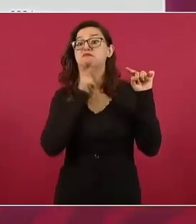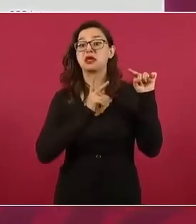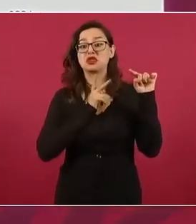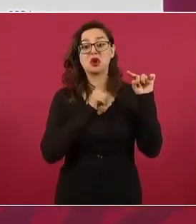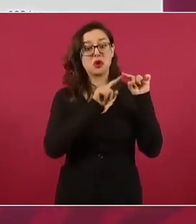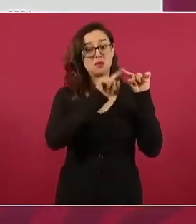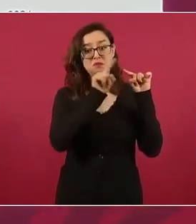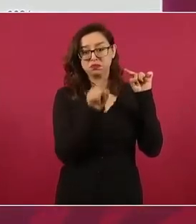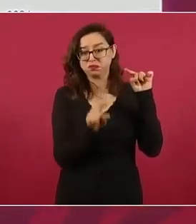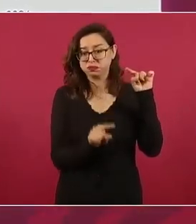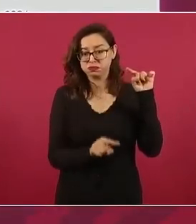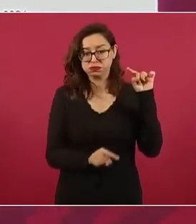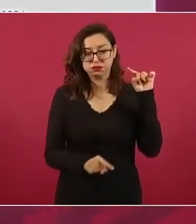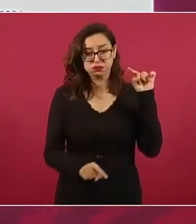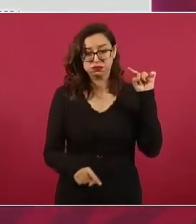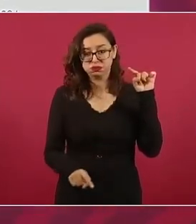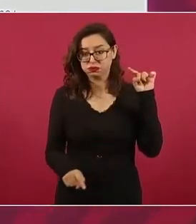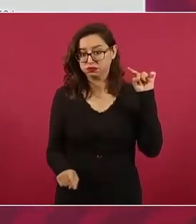esto iba así